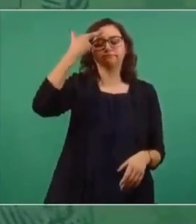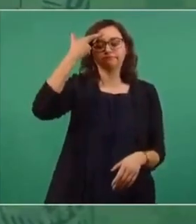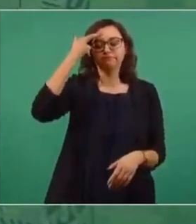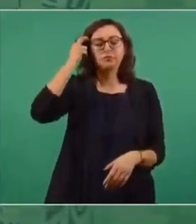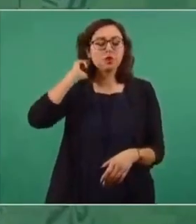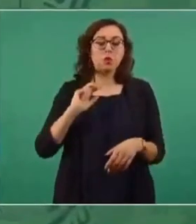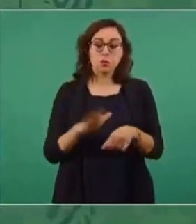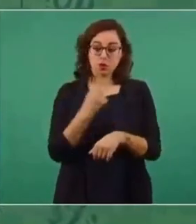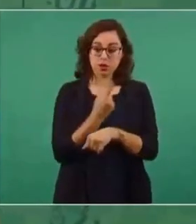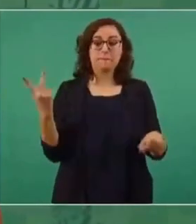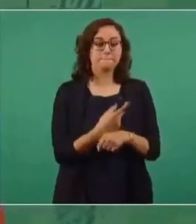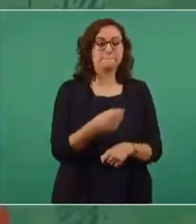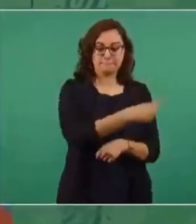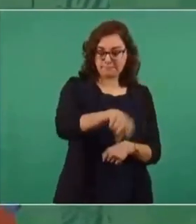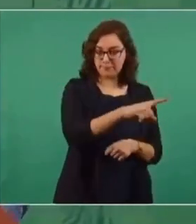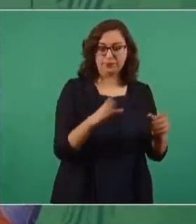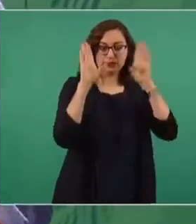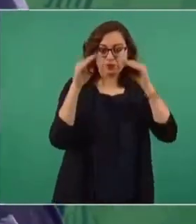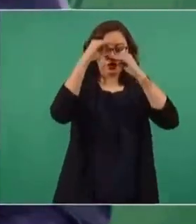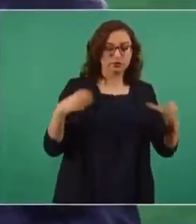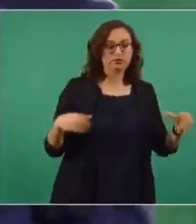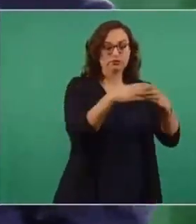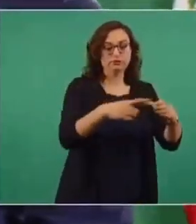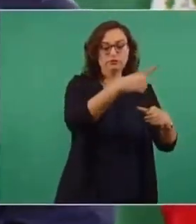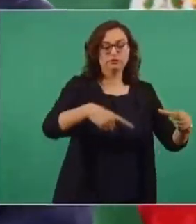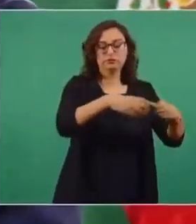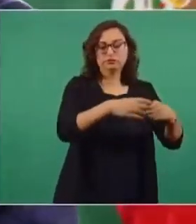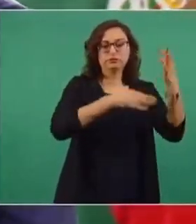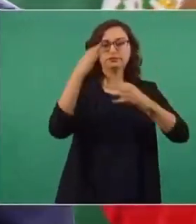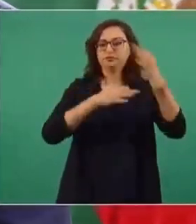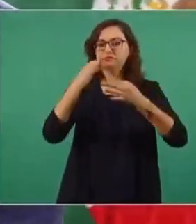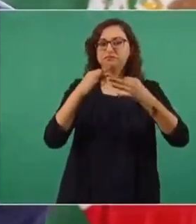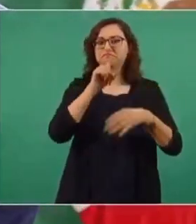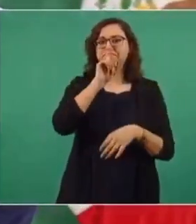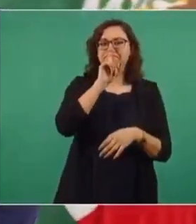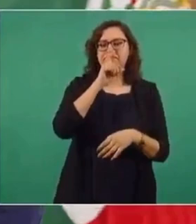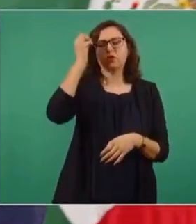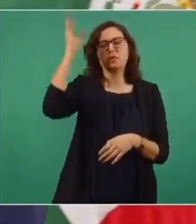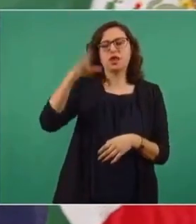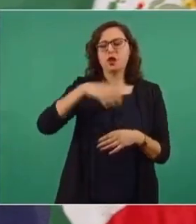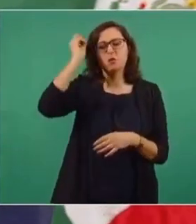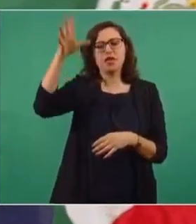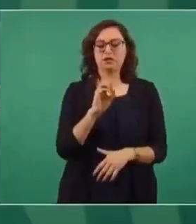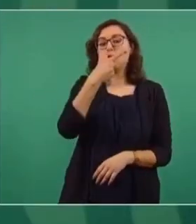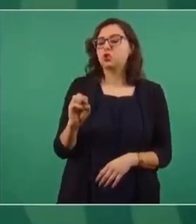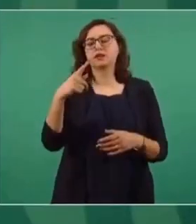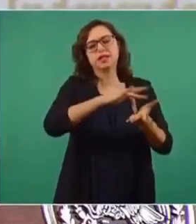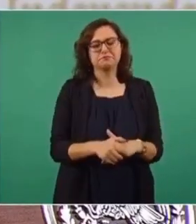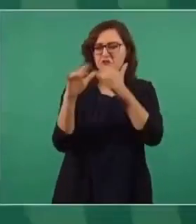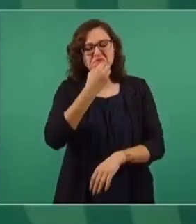y sus aliados, voceros, intelectuales, orgánicos, son muy dados a olvidar, padecen de amnesia.